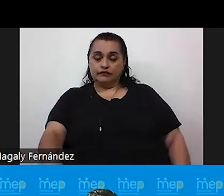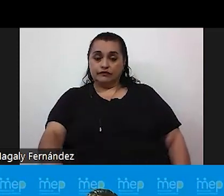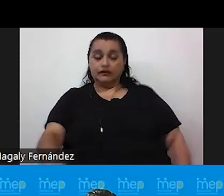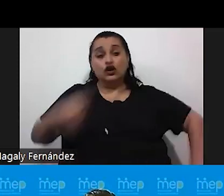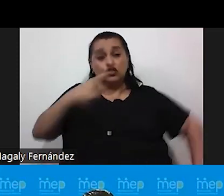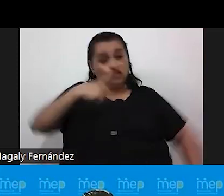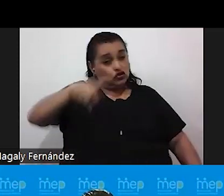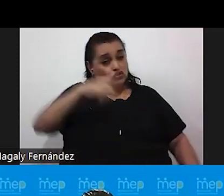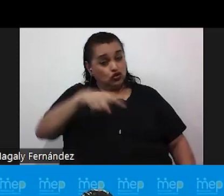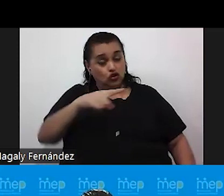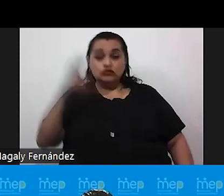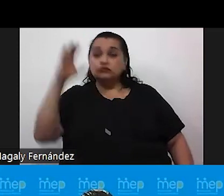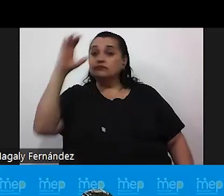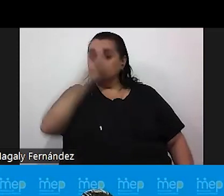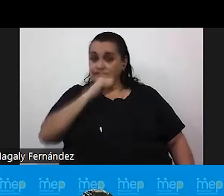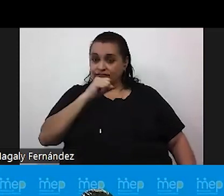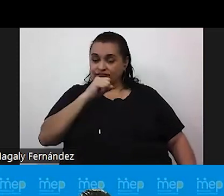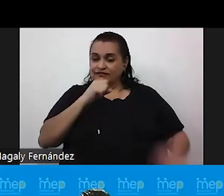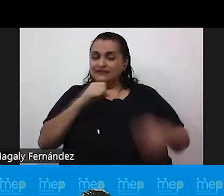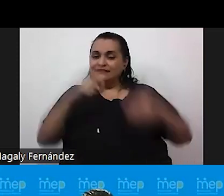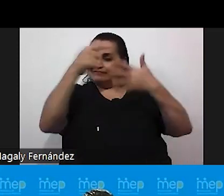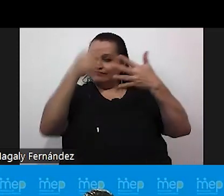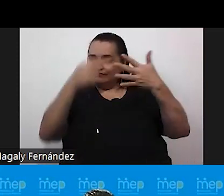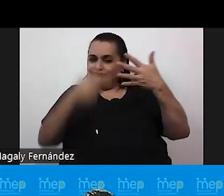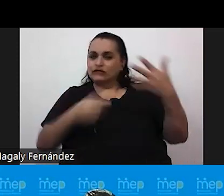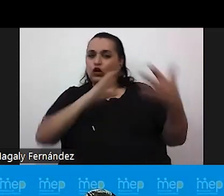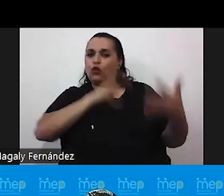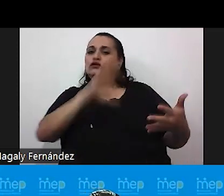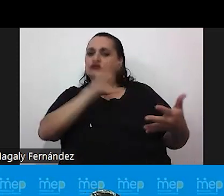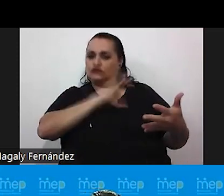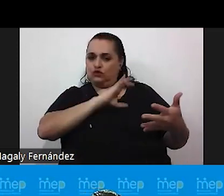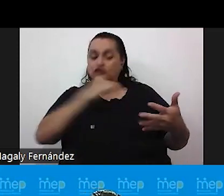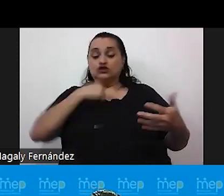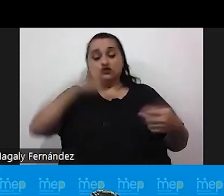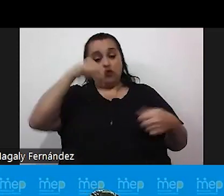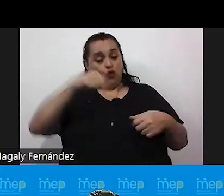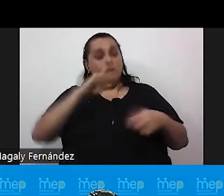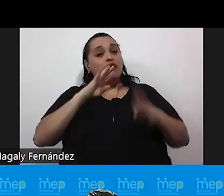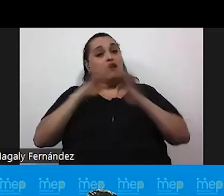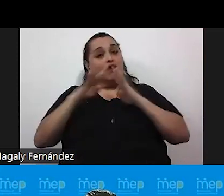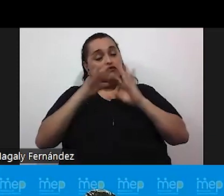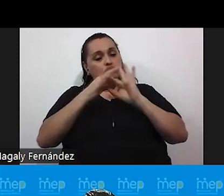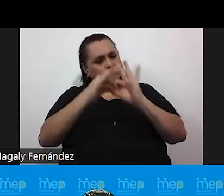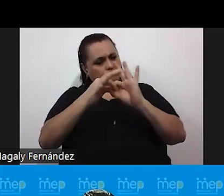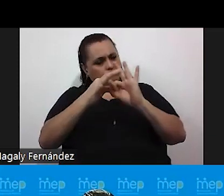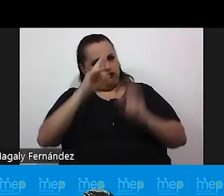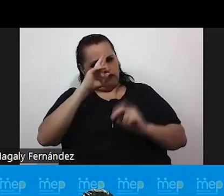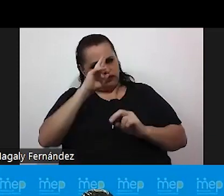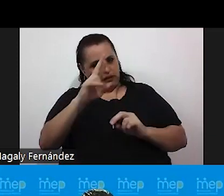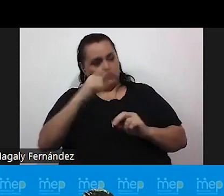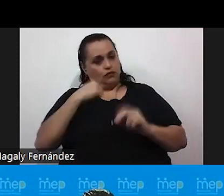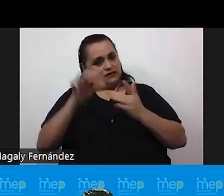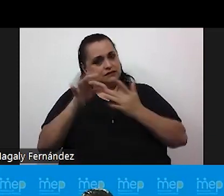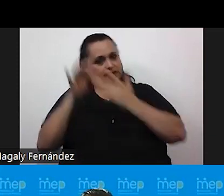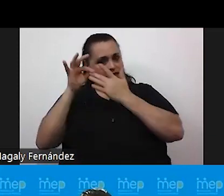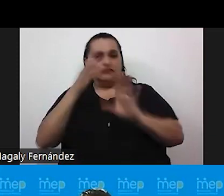encontramos con algunas condiciones. Yo les voy a hablar hoy respetuosamente como desde el ámbito de mi especialidad que es de la